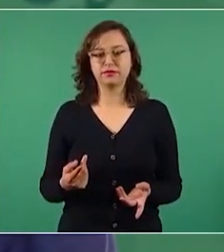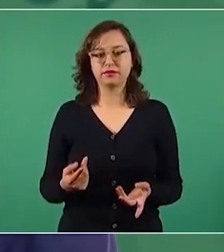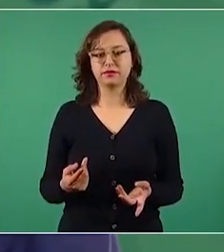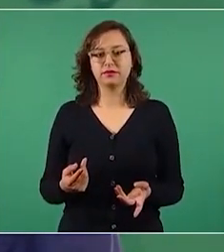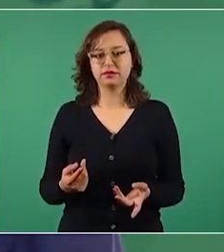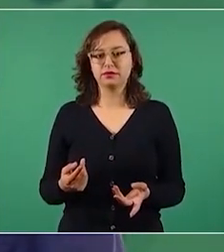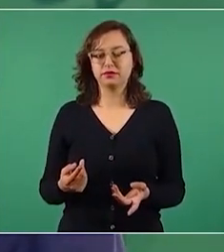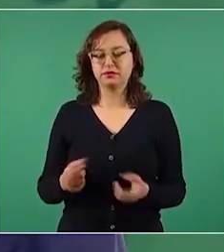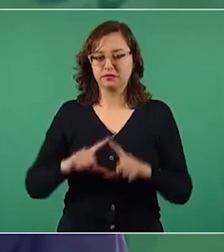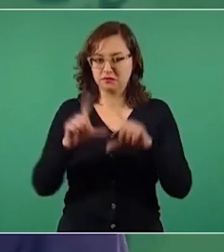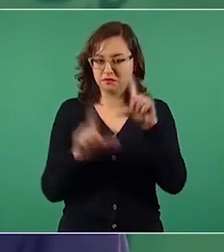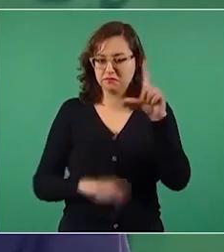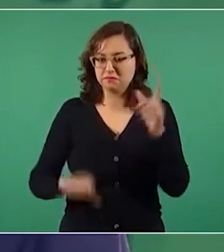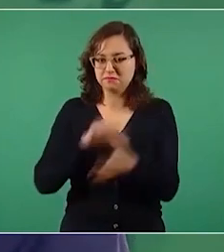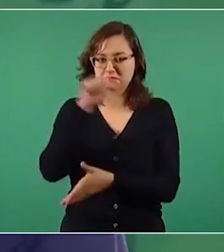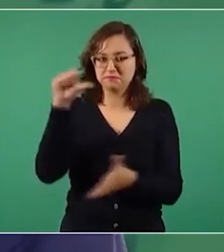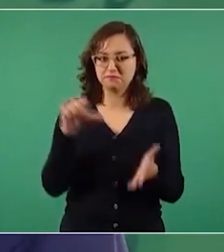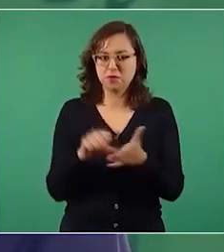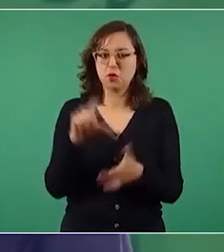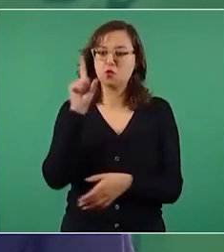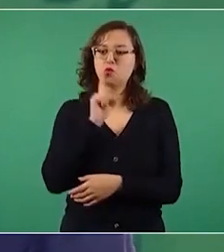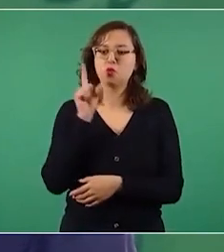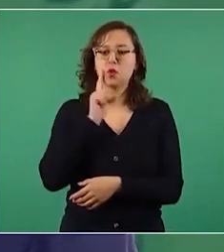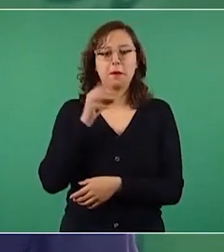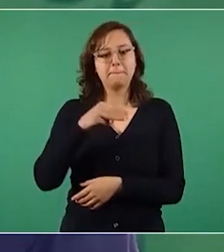Mexica